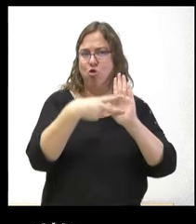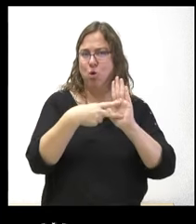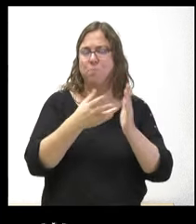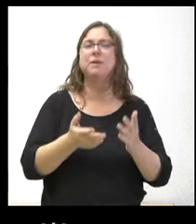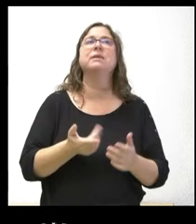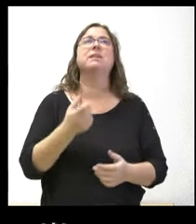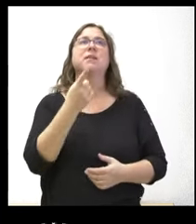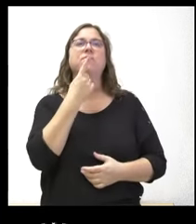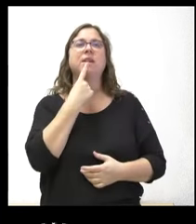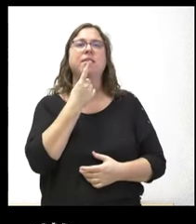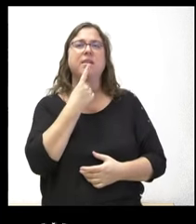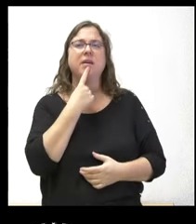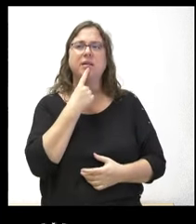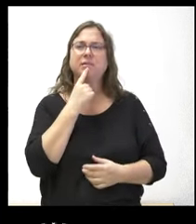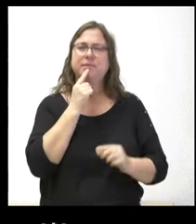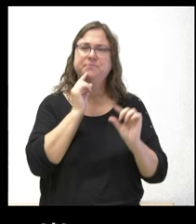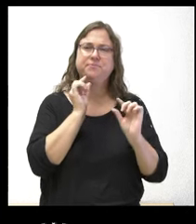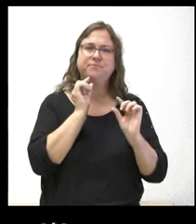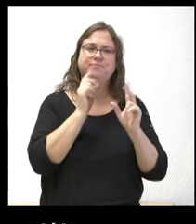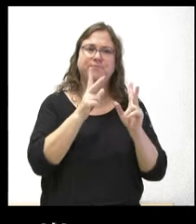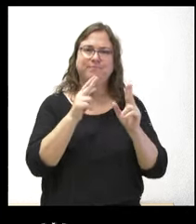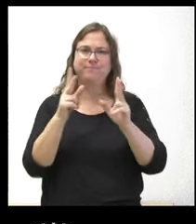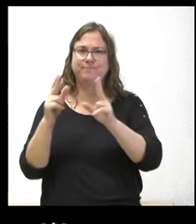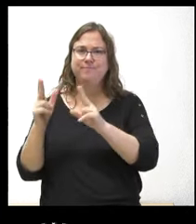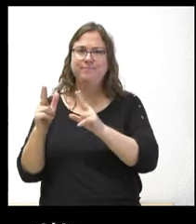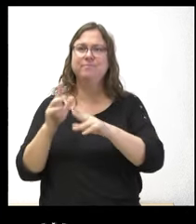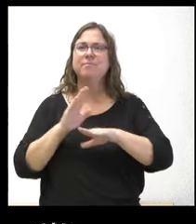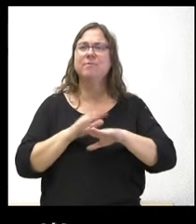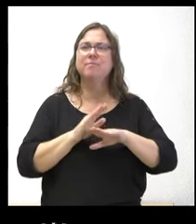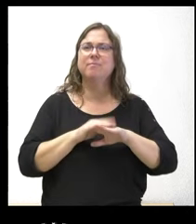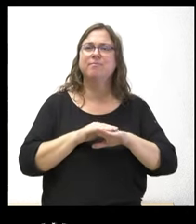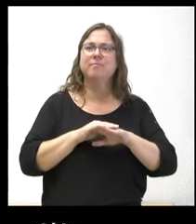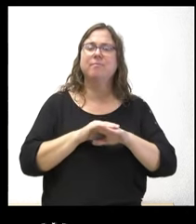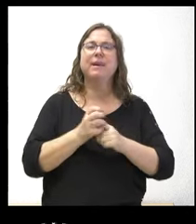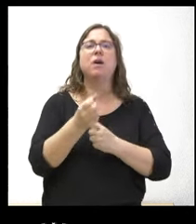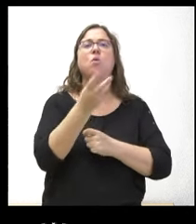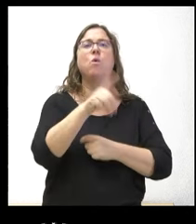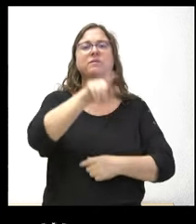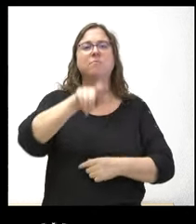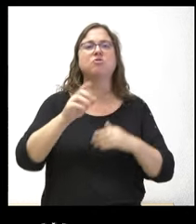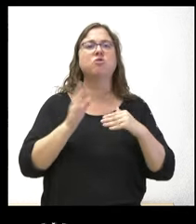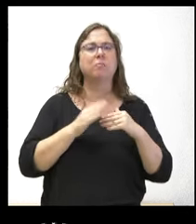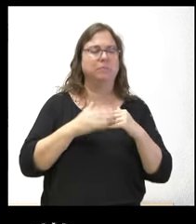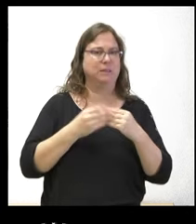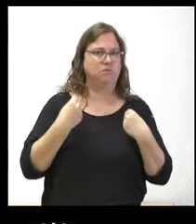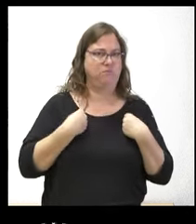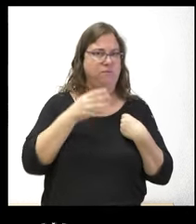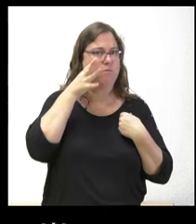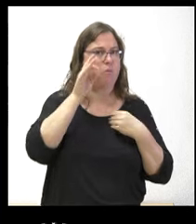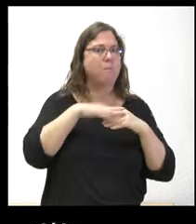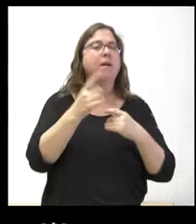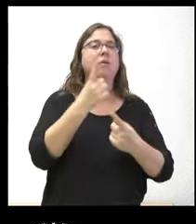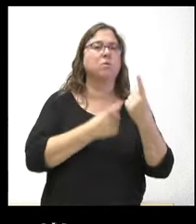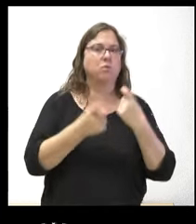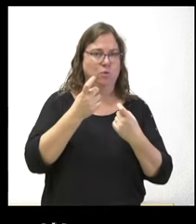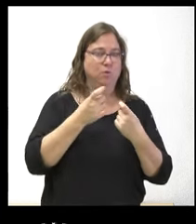se establecían unos unos tramos para el número de habitantes de cada pueblo para las consultas hasta que punto